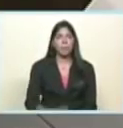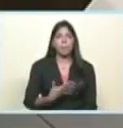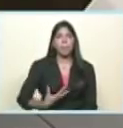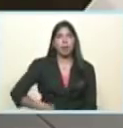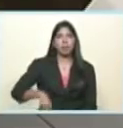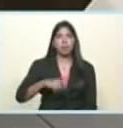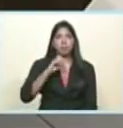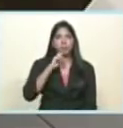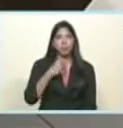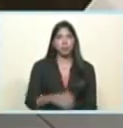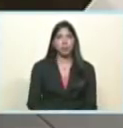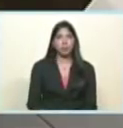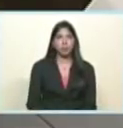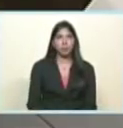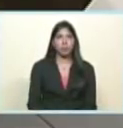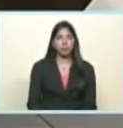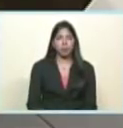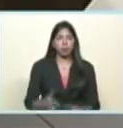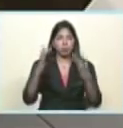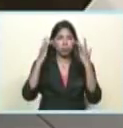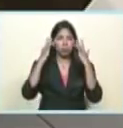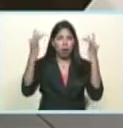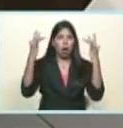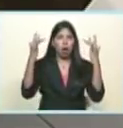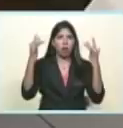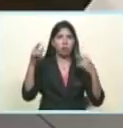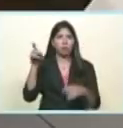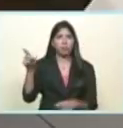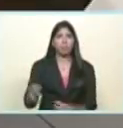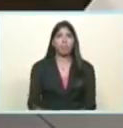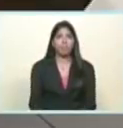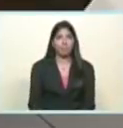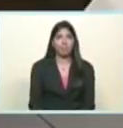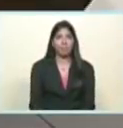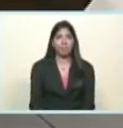Un hombre de una gran sabiduría. Castro Ruz.